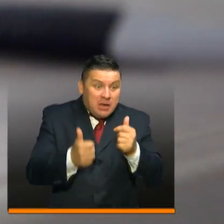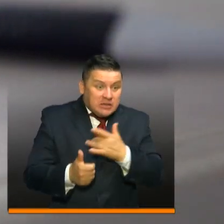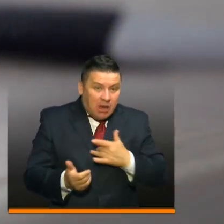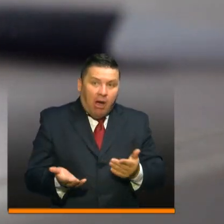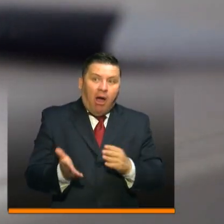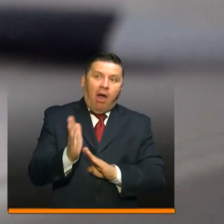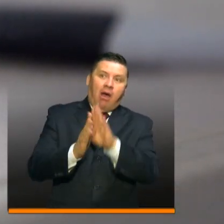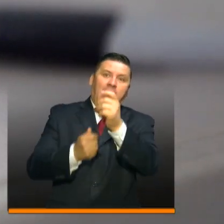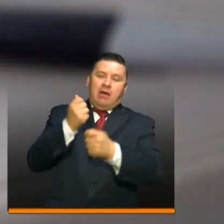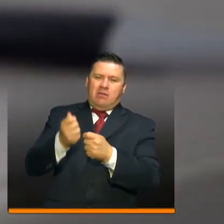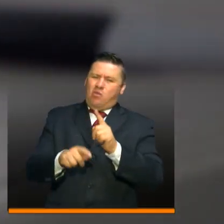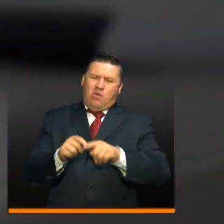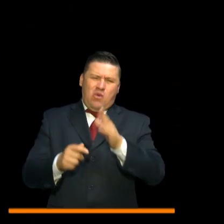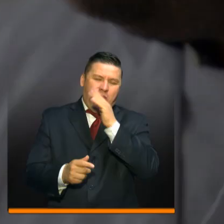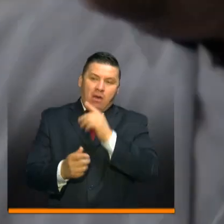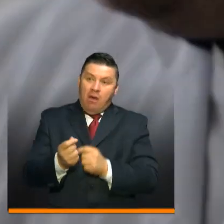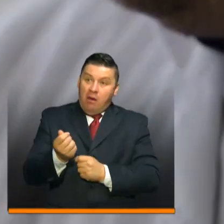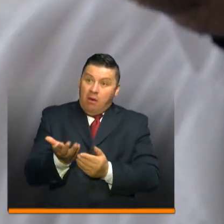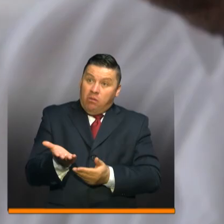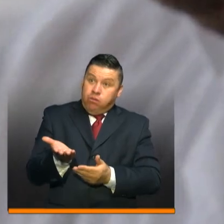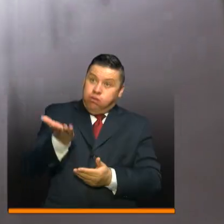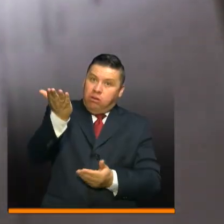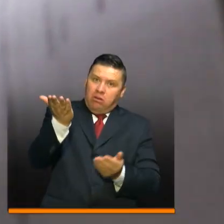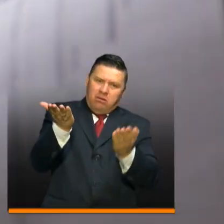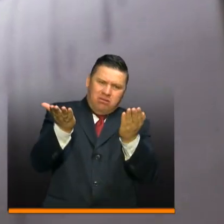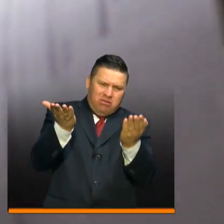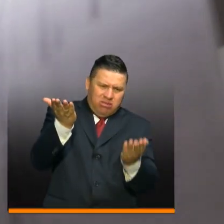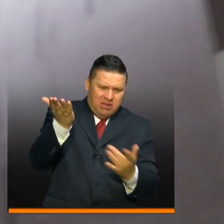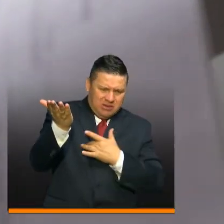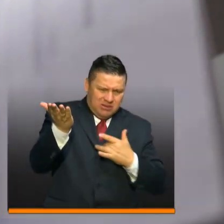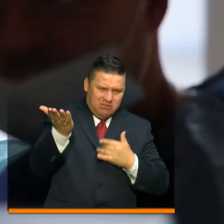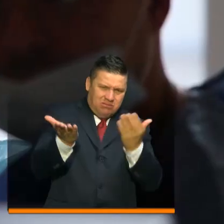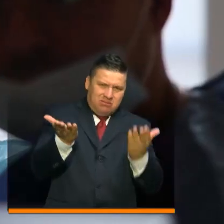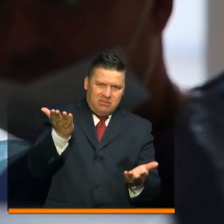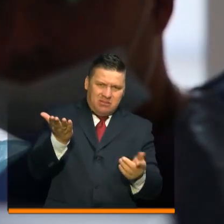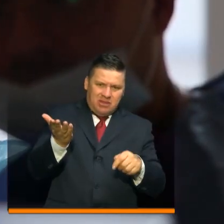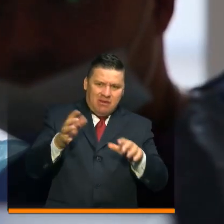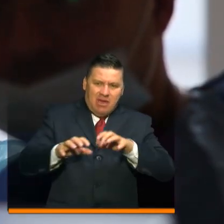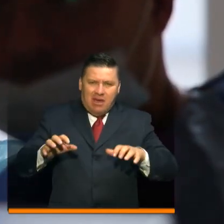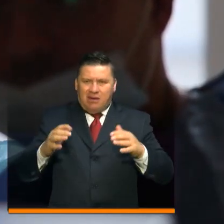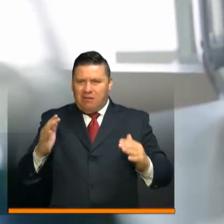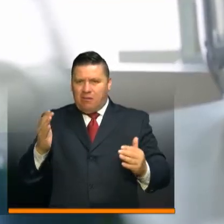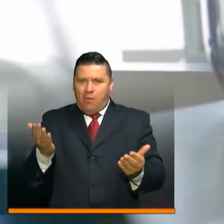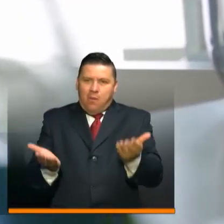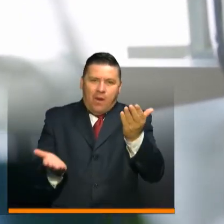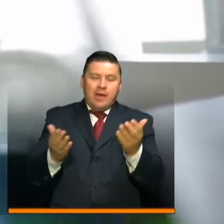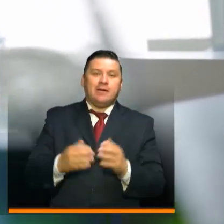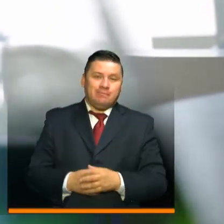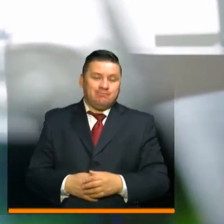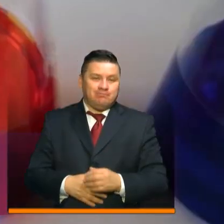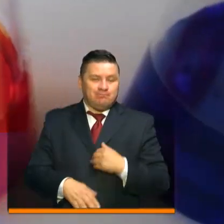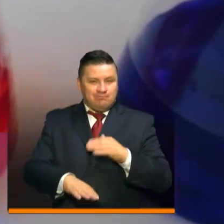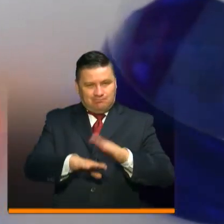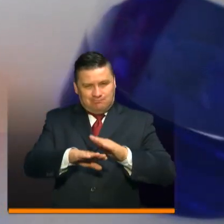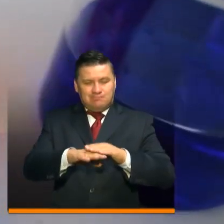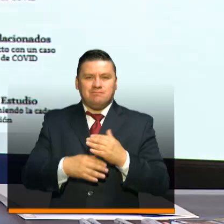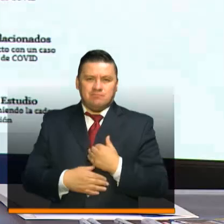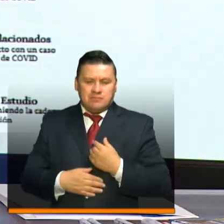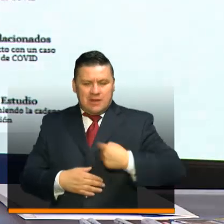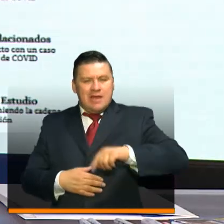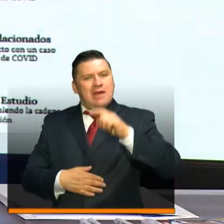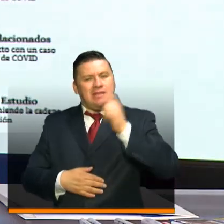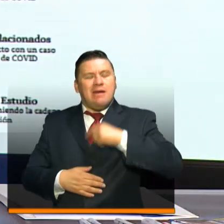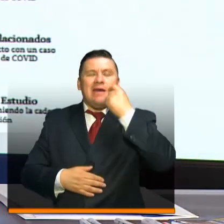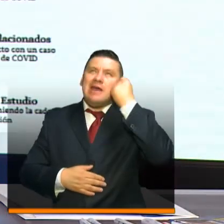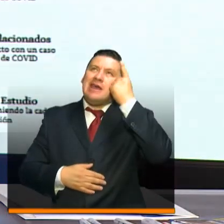Y por otro lado, no hay sistemas de salud sostenibles si no hay actividad económica. Bajo esa premisa, nosotros